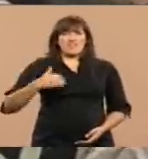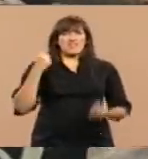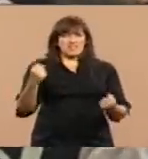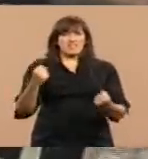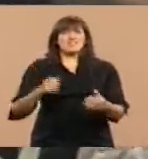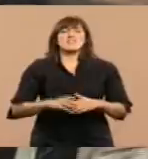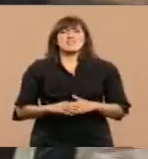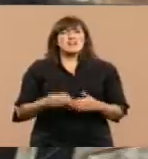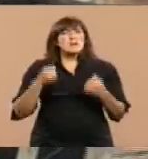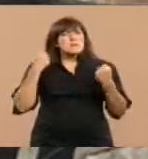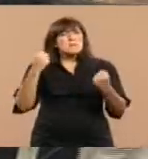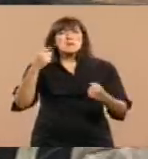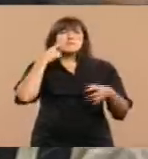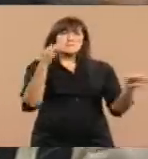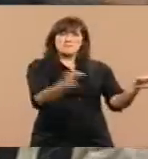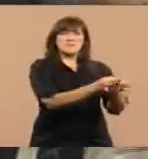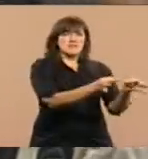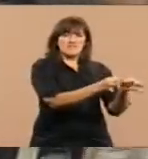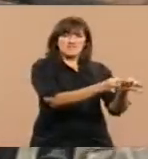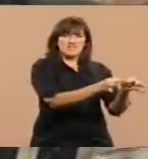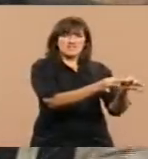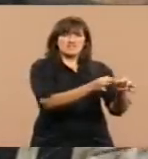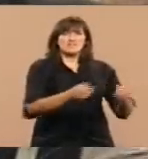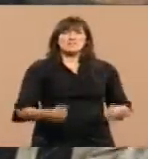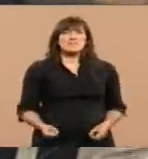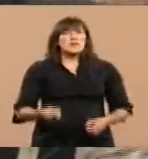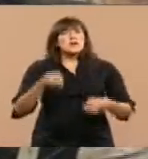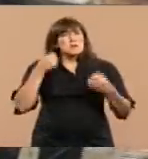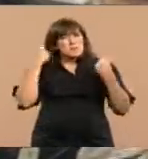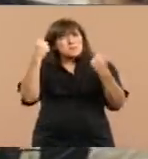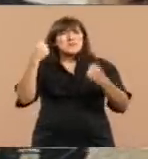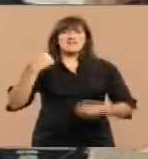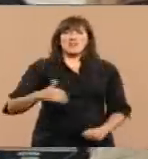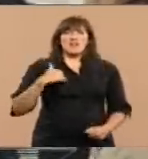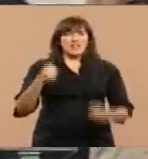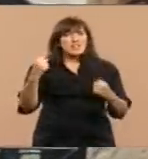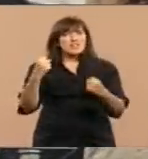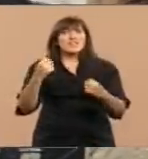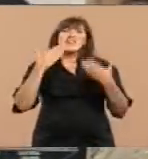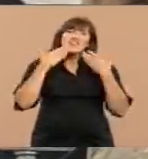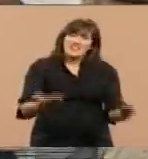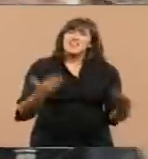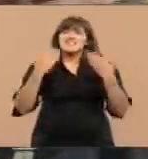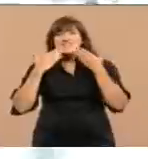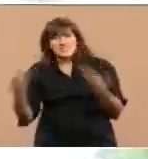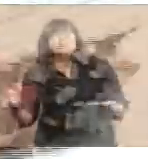viva las Islas Malvinas, viva la Argentina. Gracias.